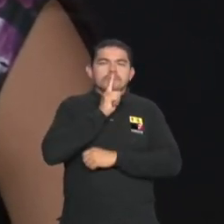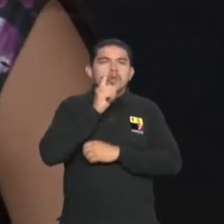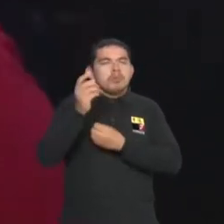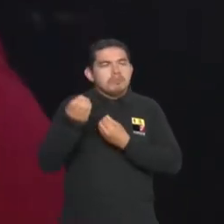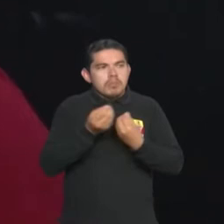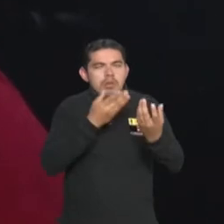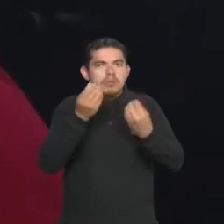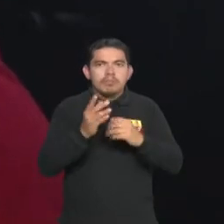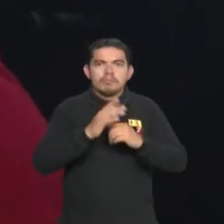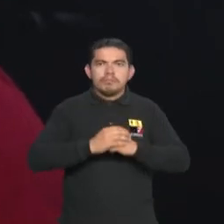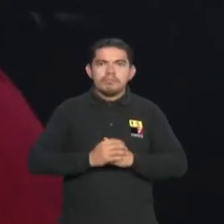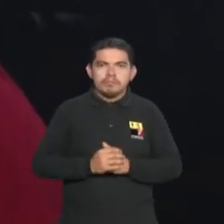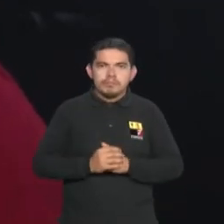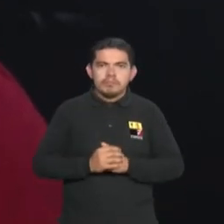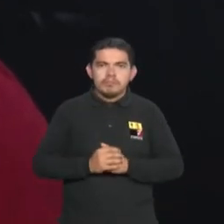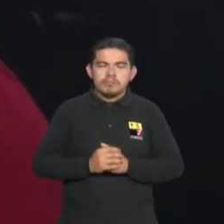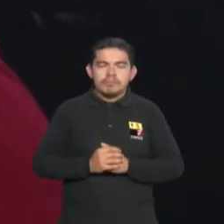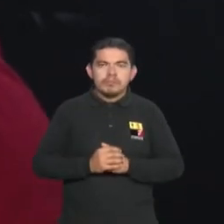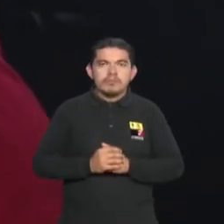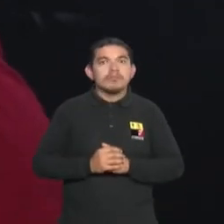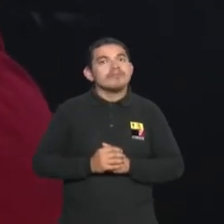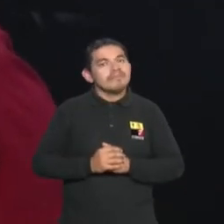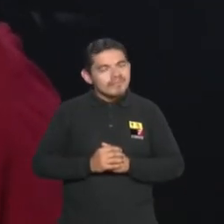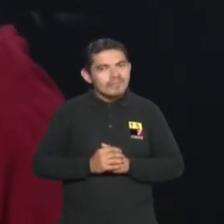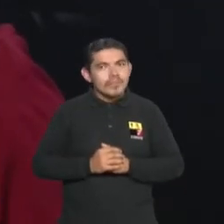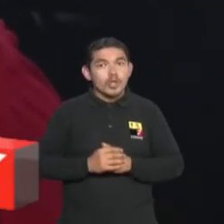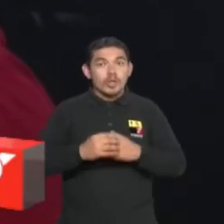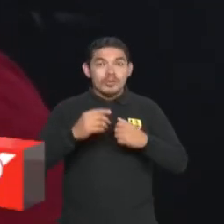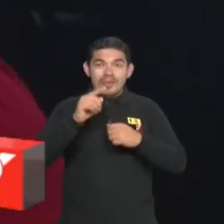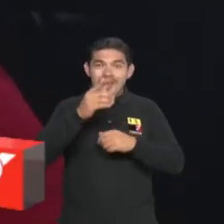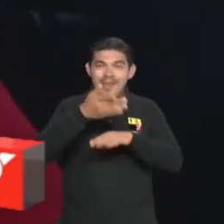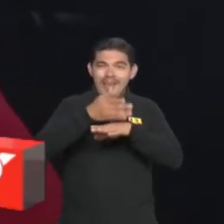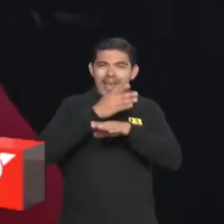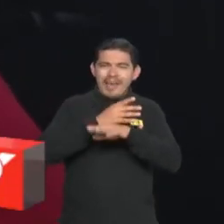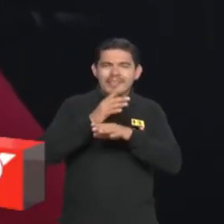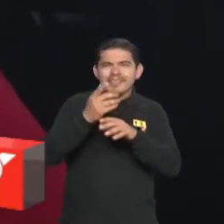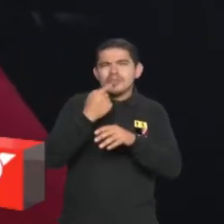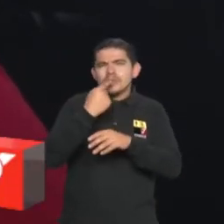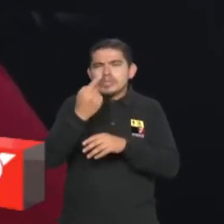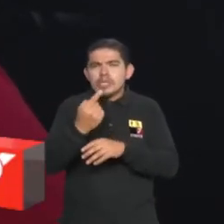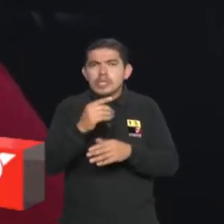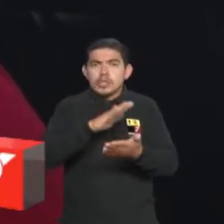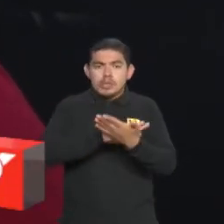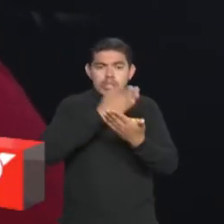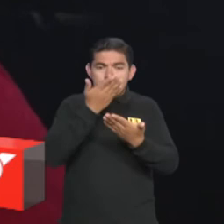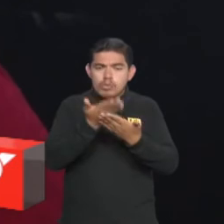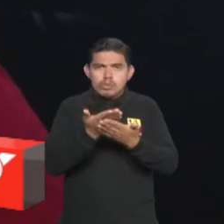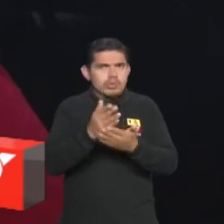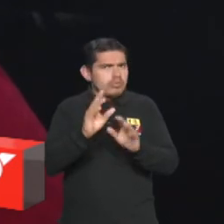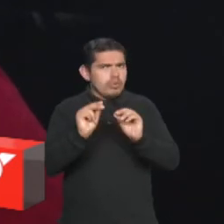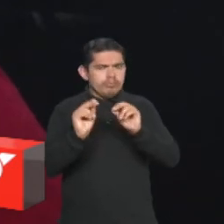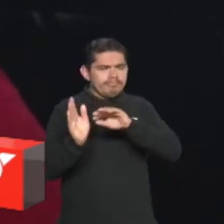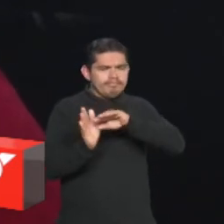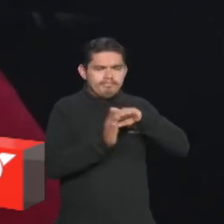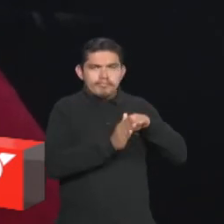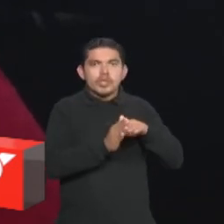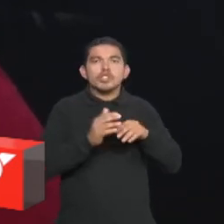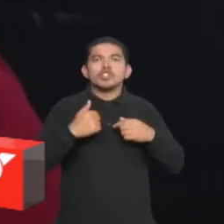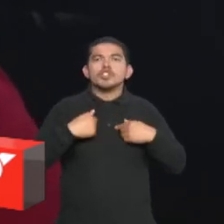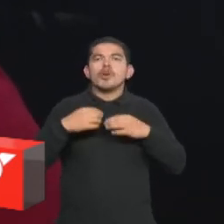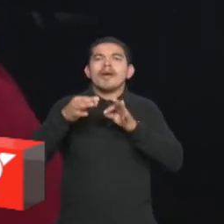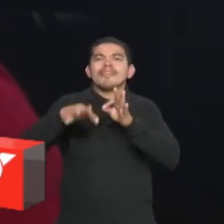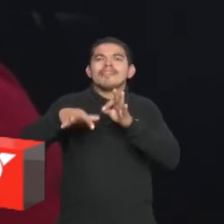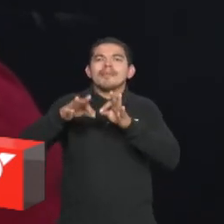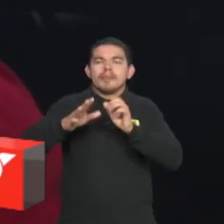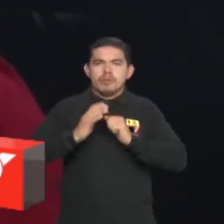¿Qué importancia, Yajera? Al principio tú nos decías, yo no traduzco, yo interpreto. Porque ahí tú vinculabas algo más que el simple